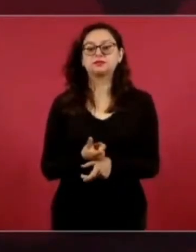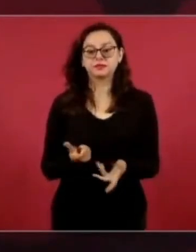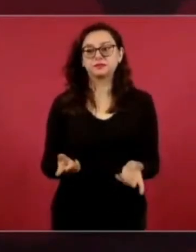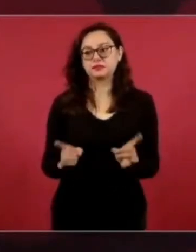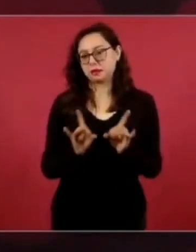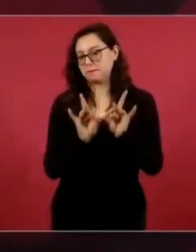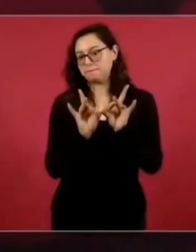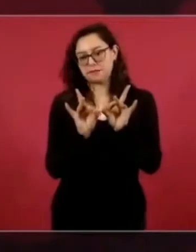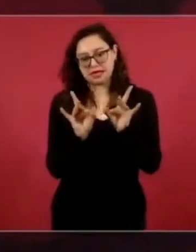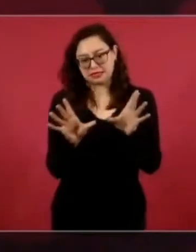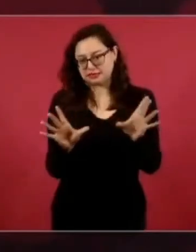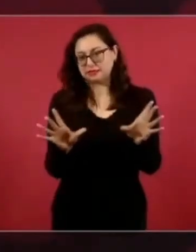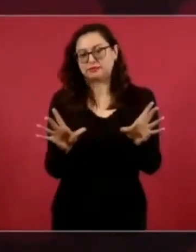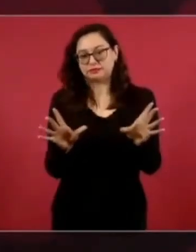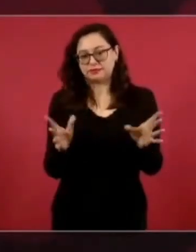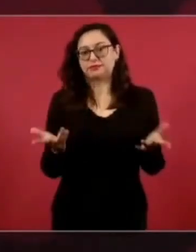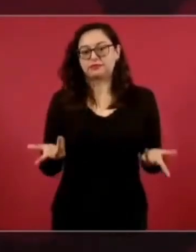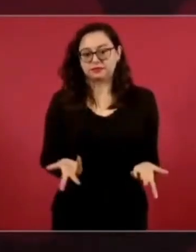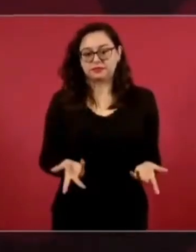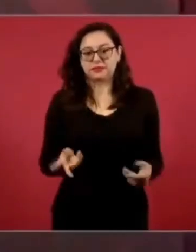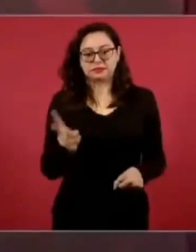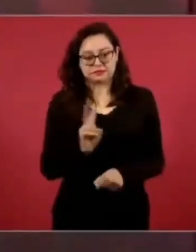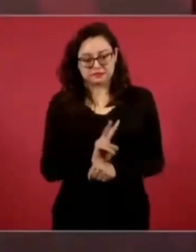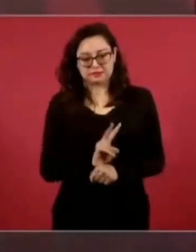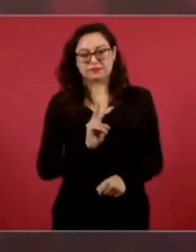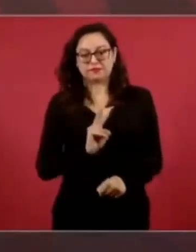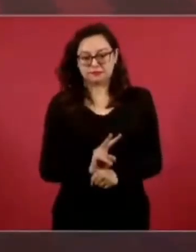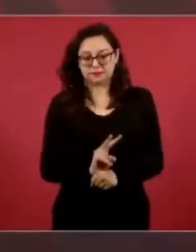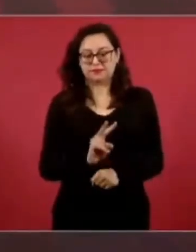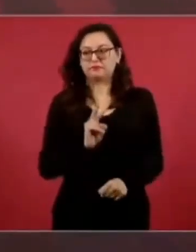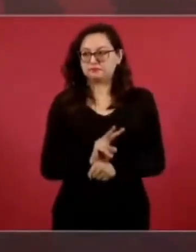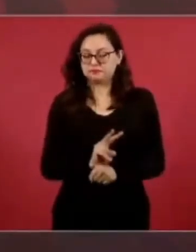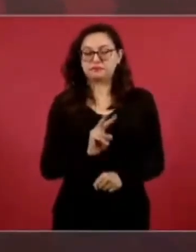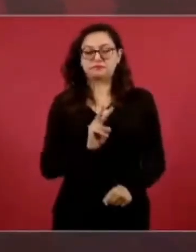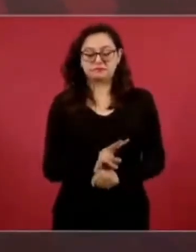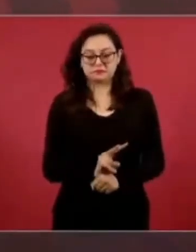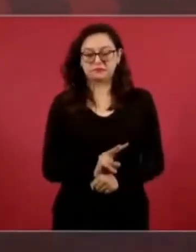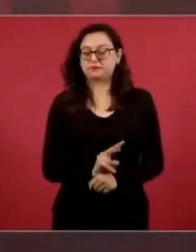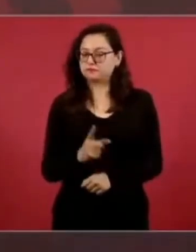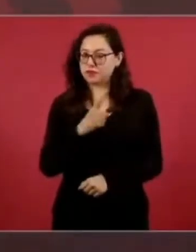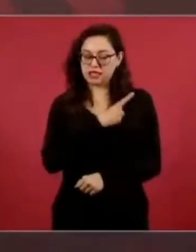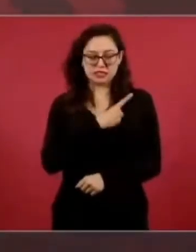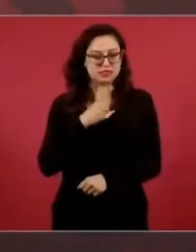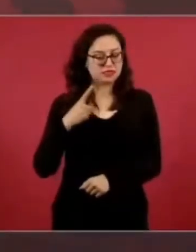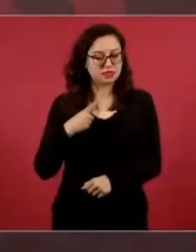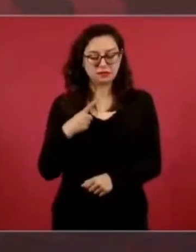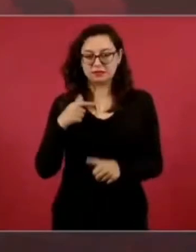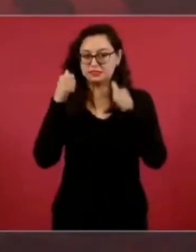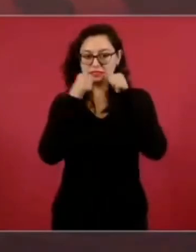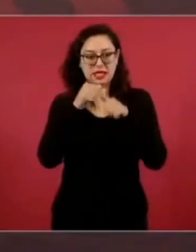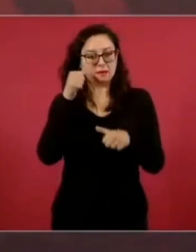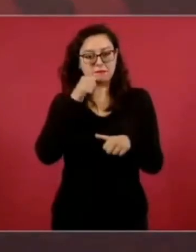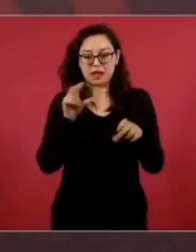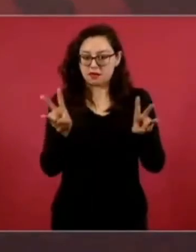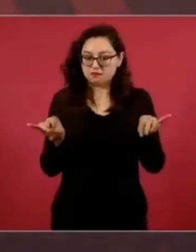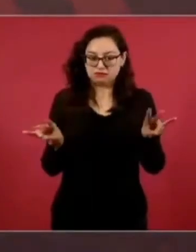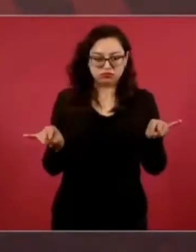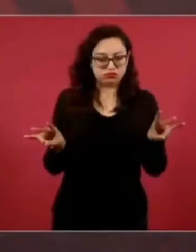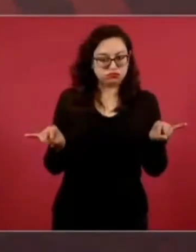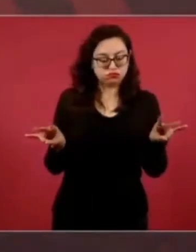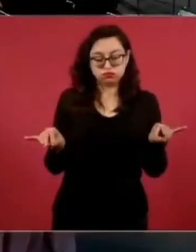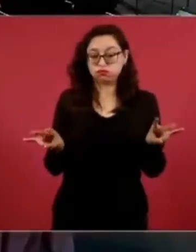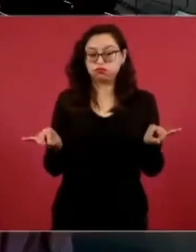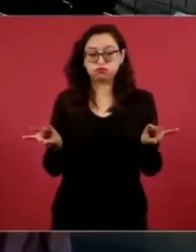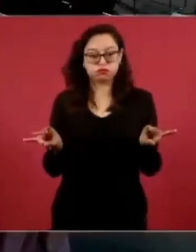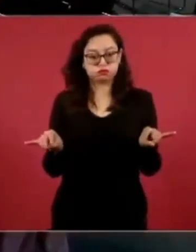que hemos avanzado mucho. Pero hay que estar pendientes, muy pendientes, los